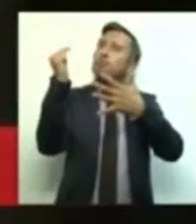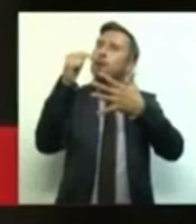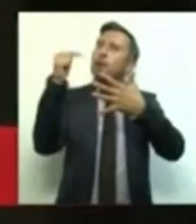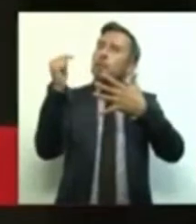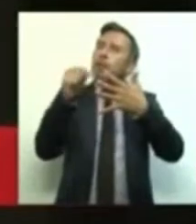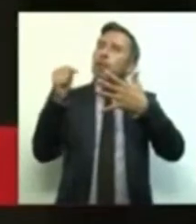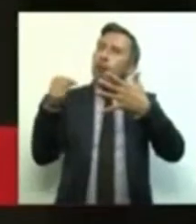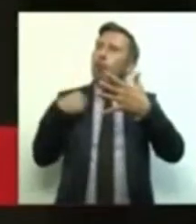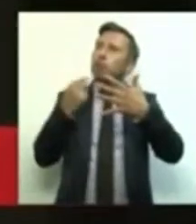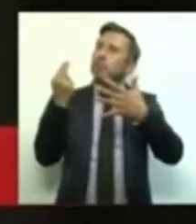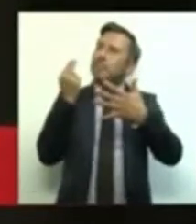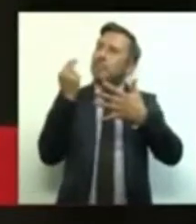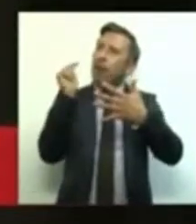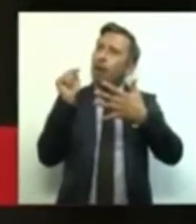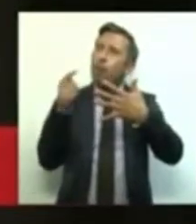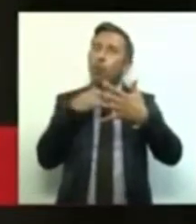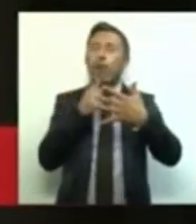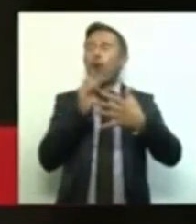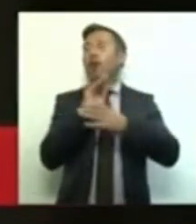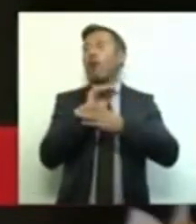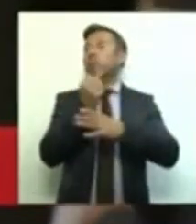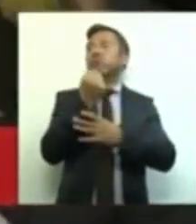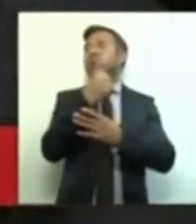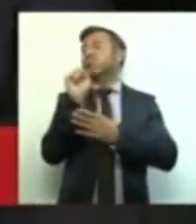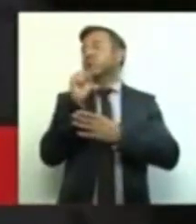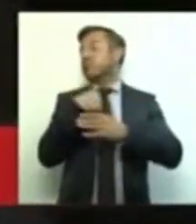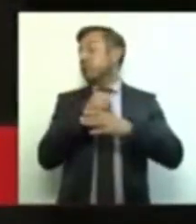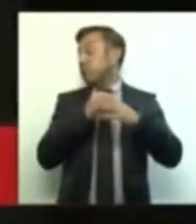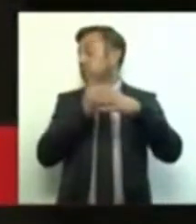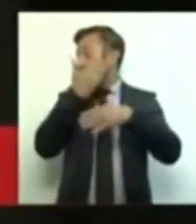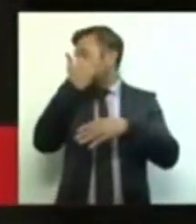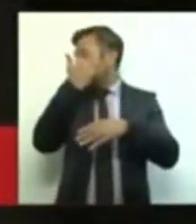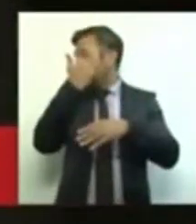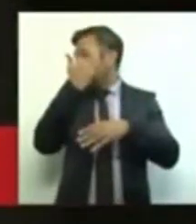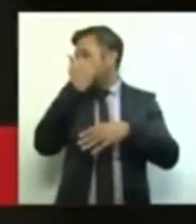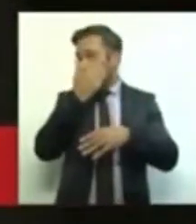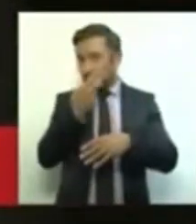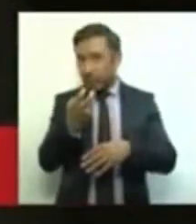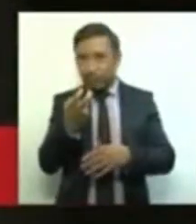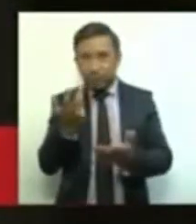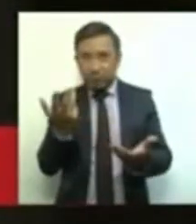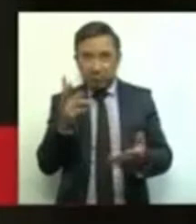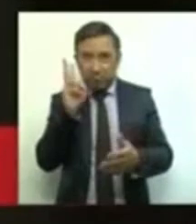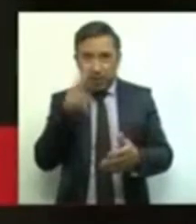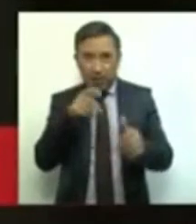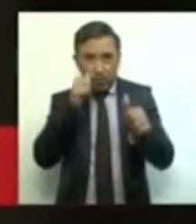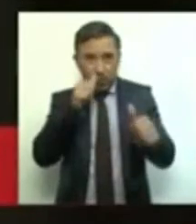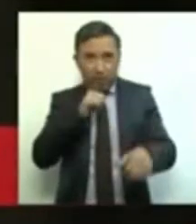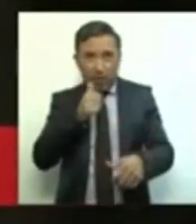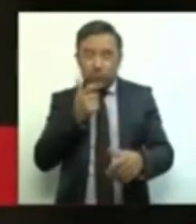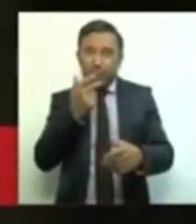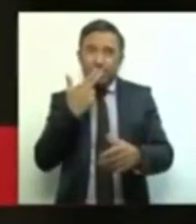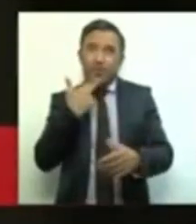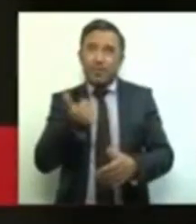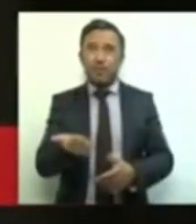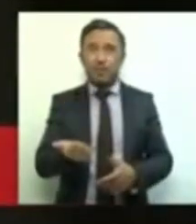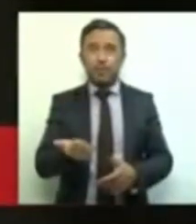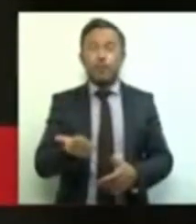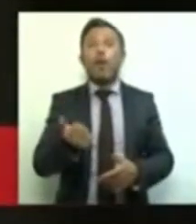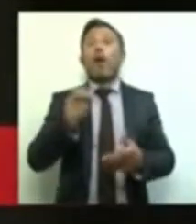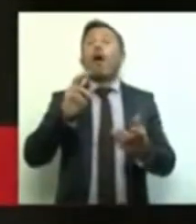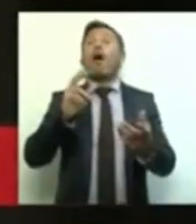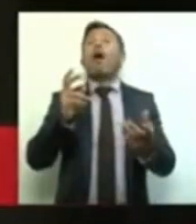estado haciendo. Darles la espalda no resolverá nada, por el contrario, se hará una